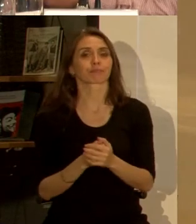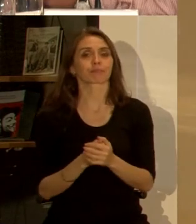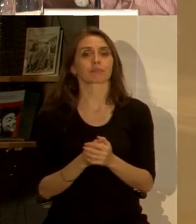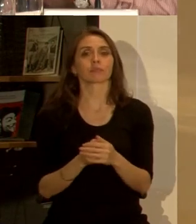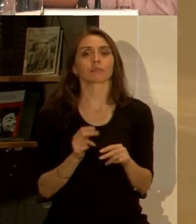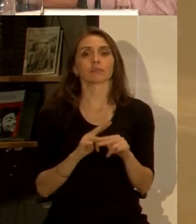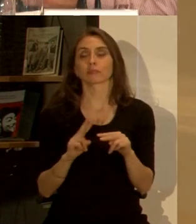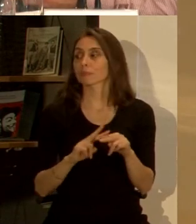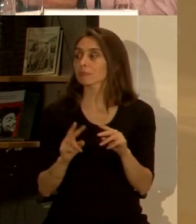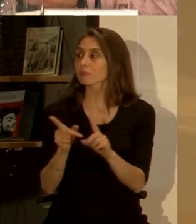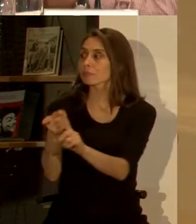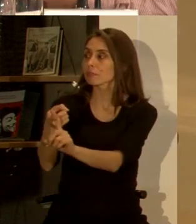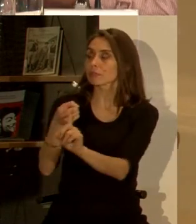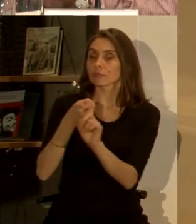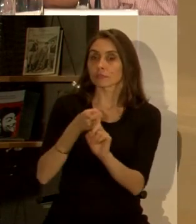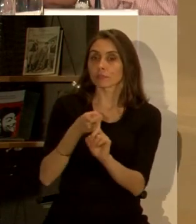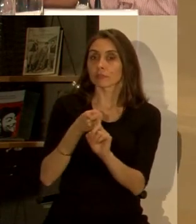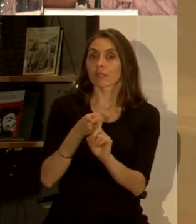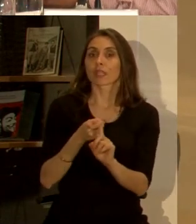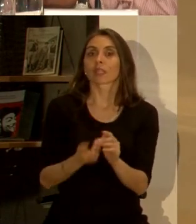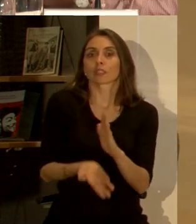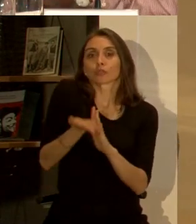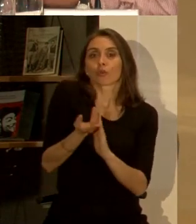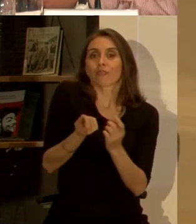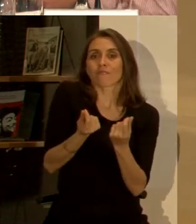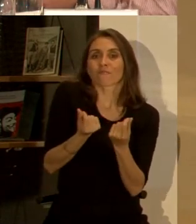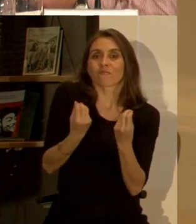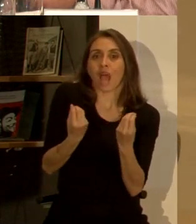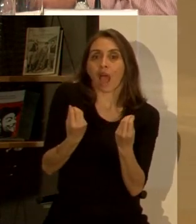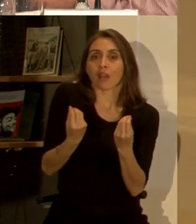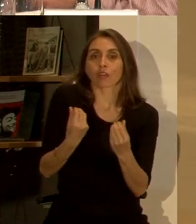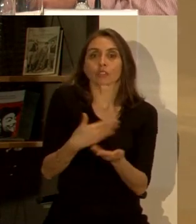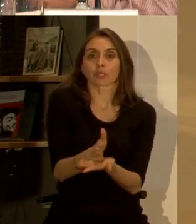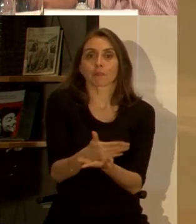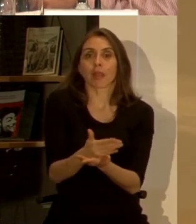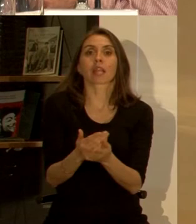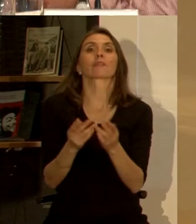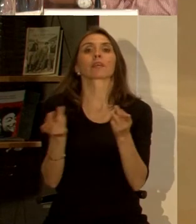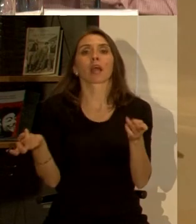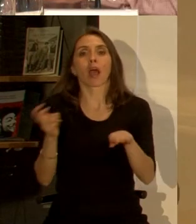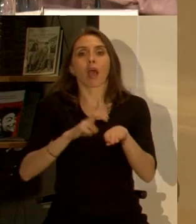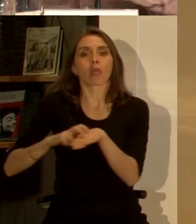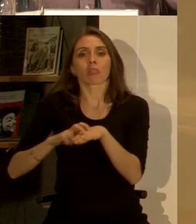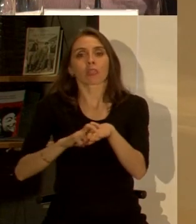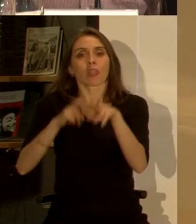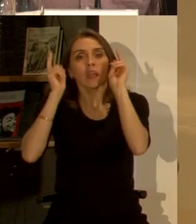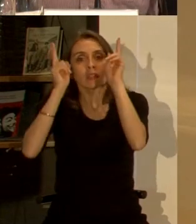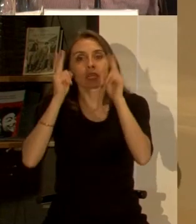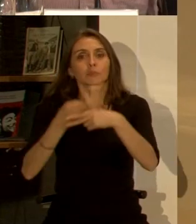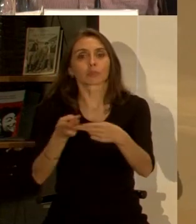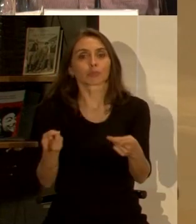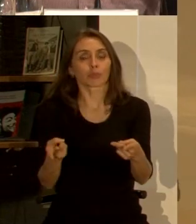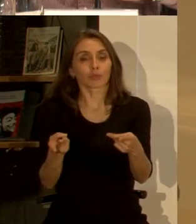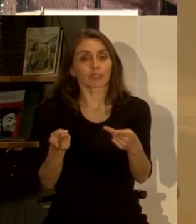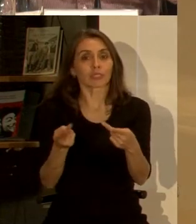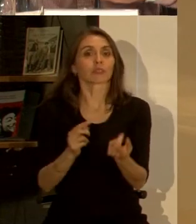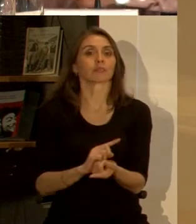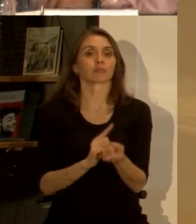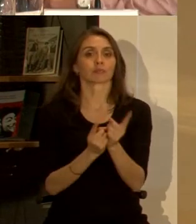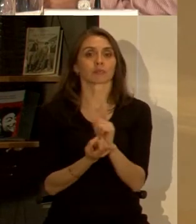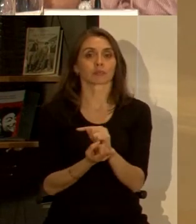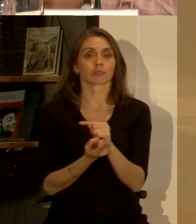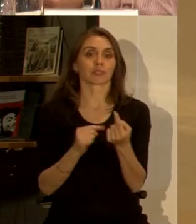generar una captura y redistribución de la probabilidad que genera la planificación del transporte público y eso podría acceder a lo mejor